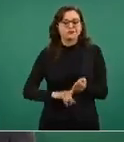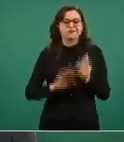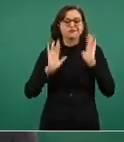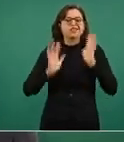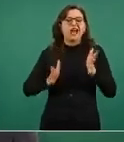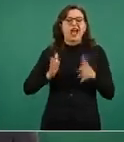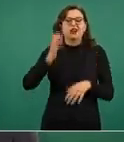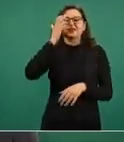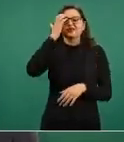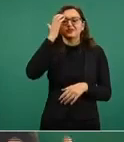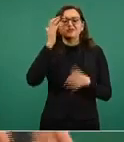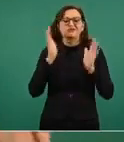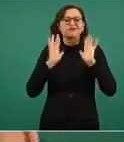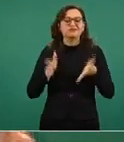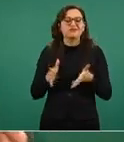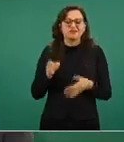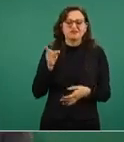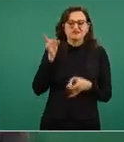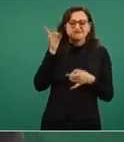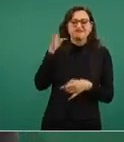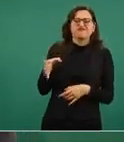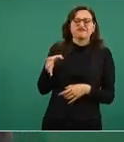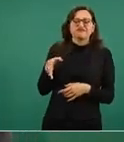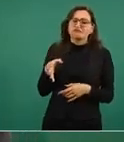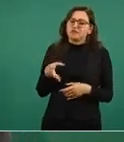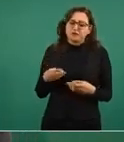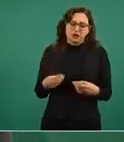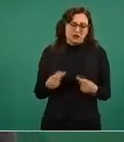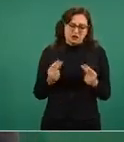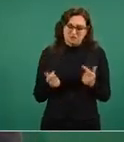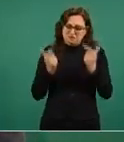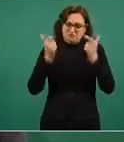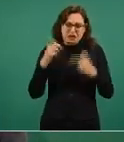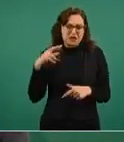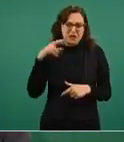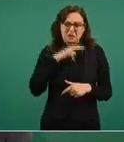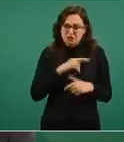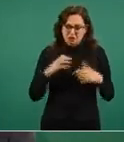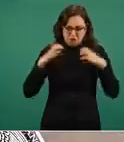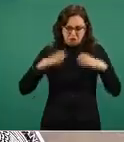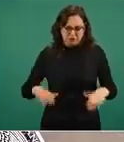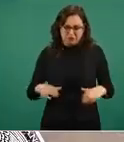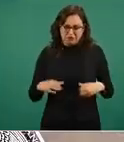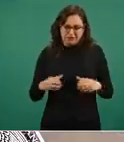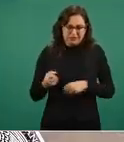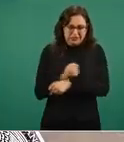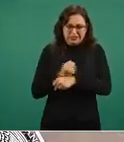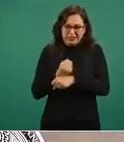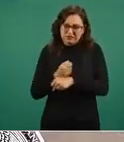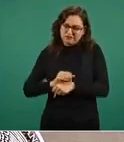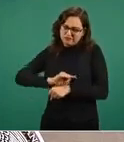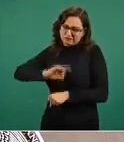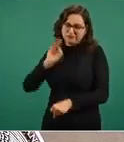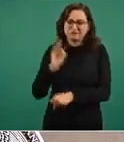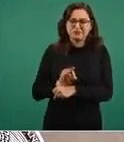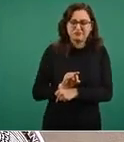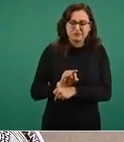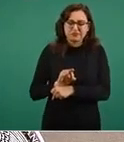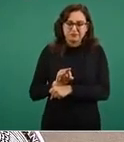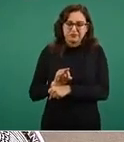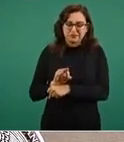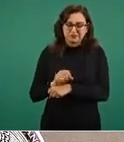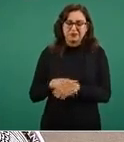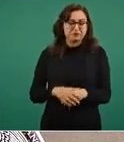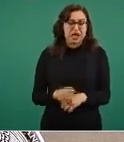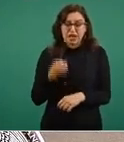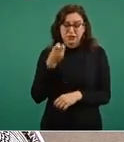cercano a su punto de entrada, que es la vía respiratoria. Este es el principio general de las vacunas. En el caso de las vacunas contra